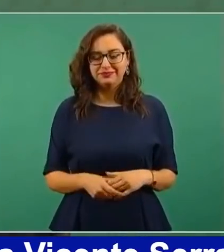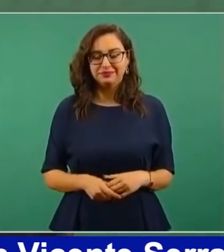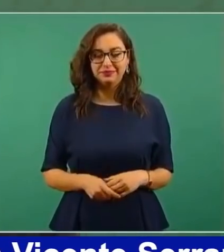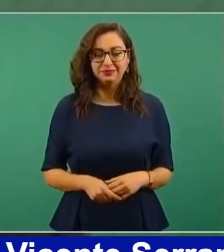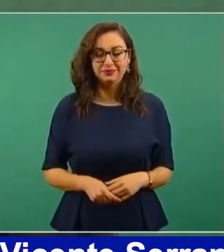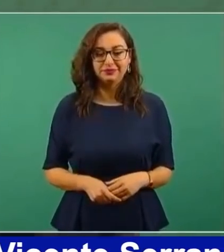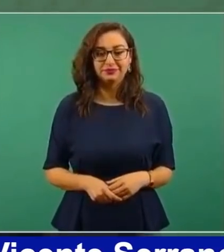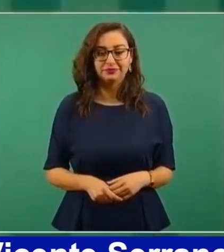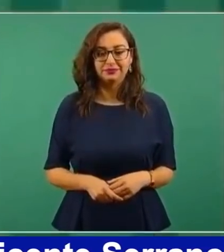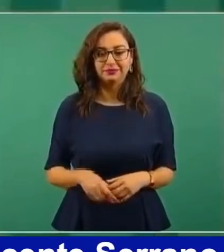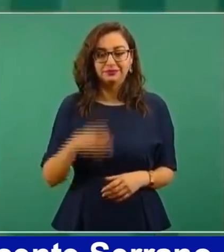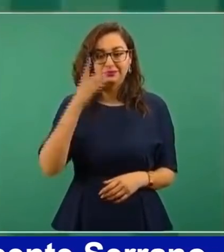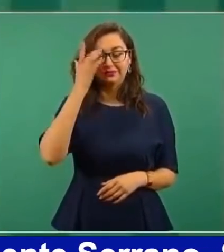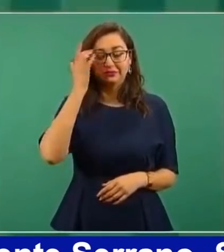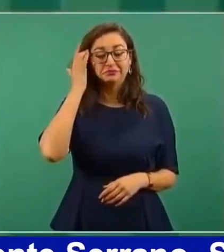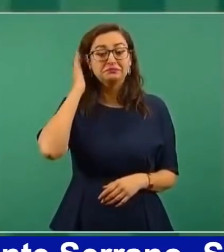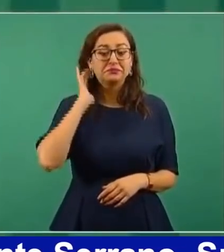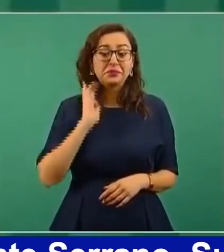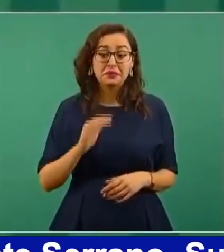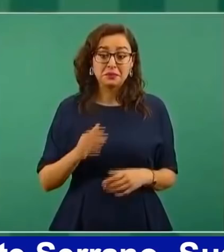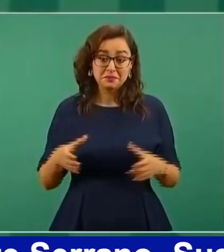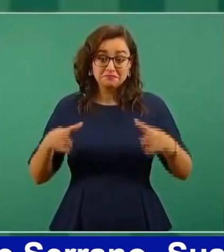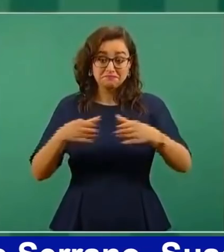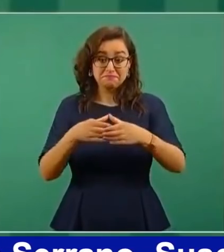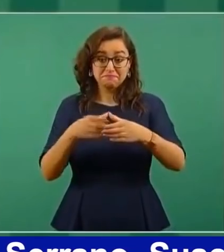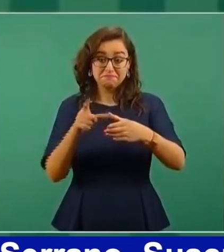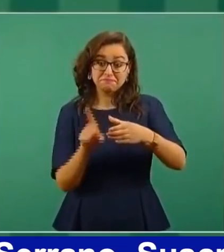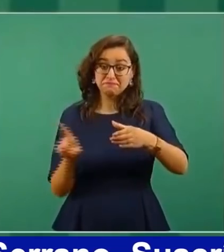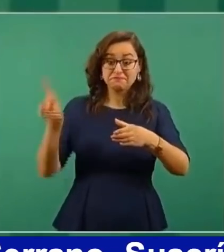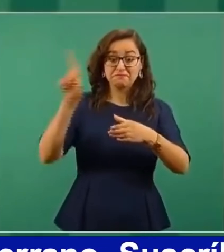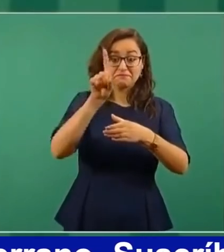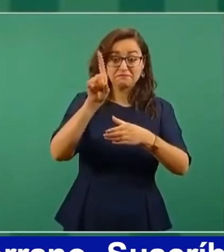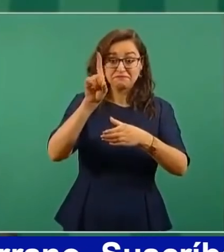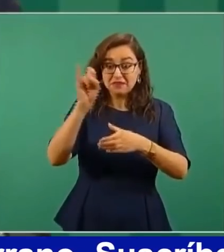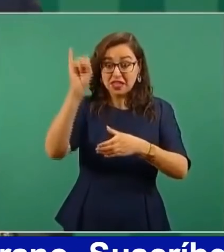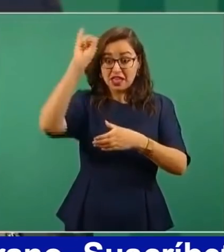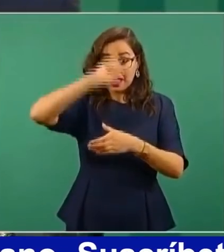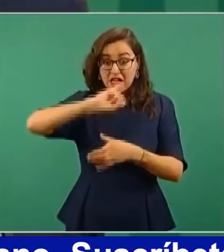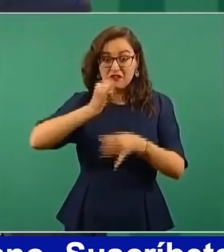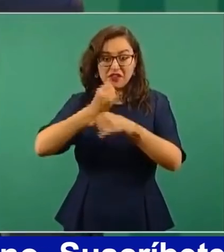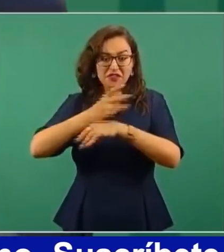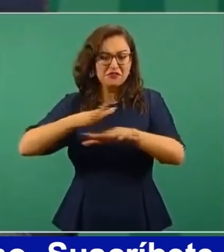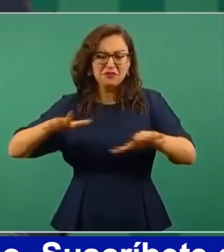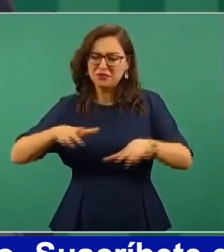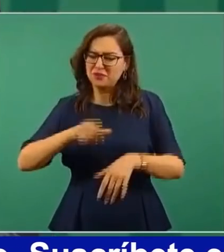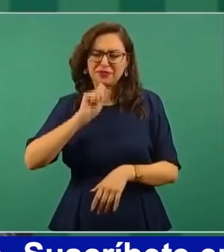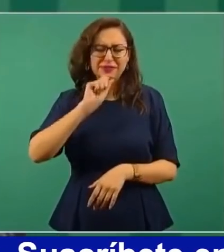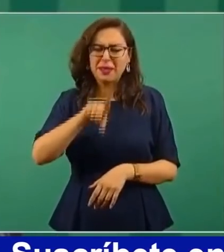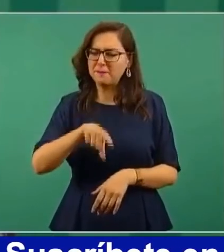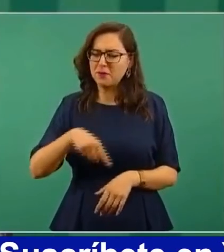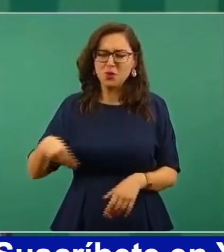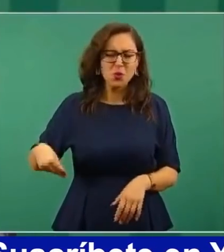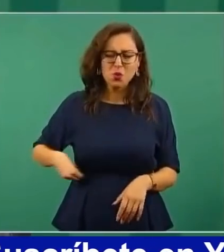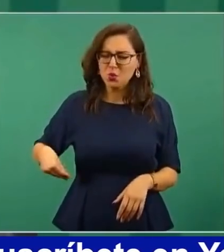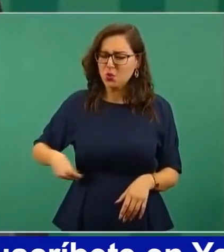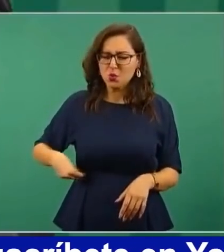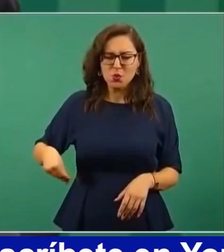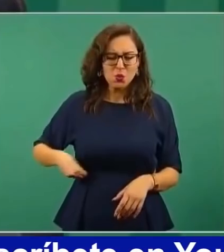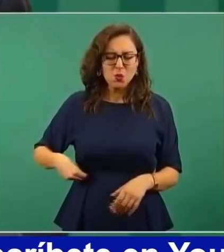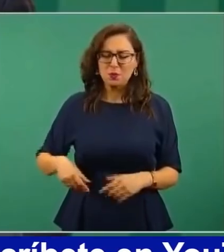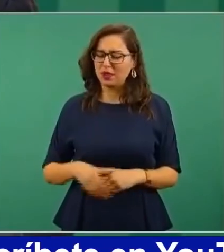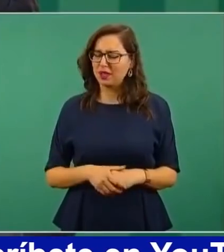Y ni siquiera a los jefes de información, bueno, ni siquiera a los responsables